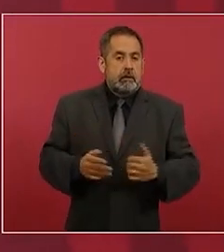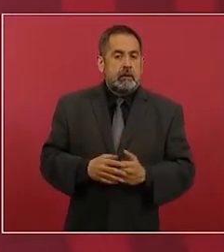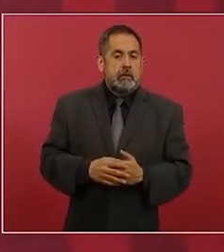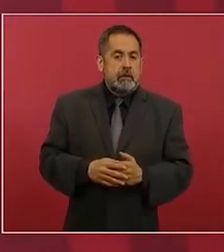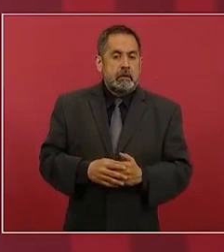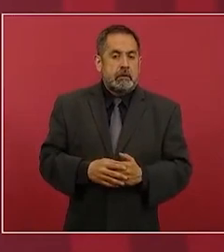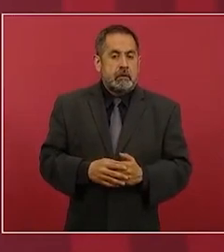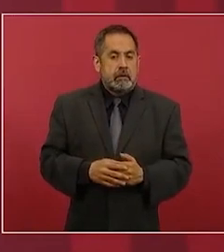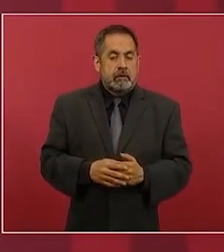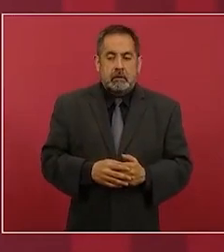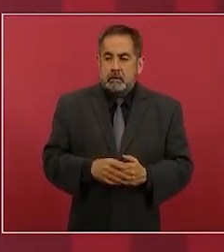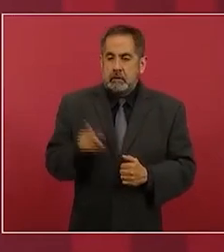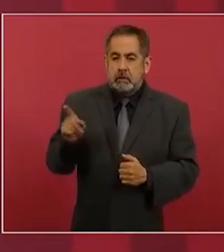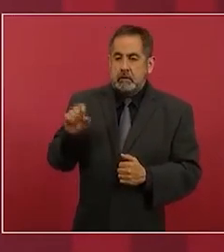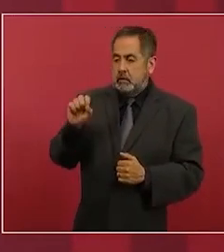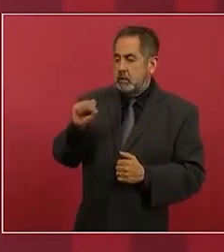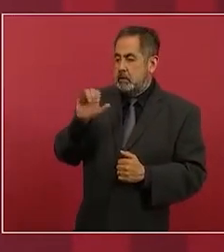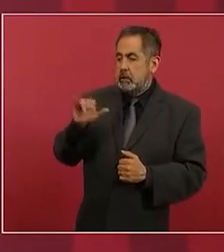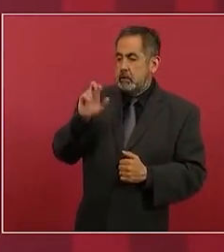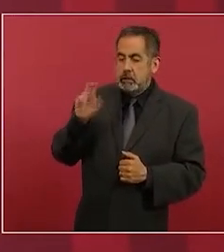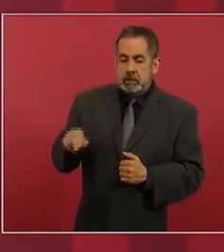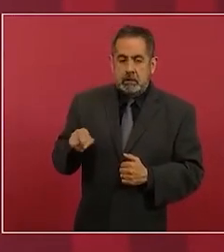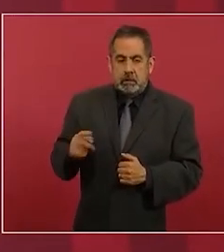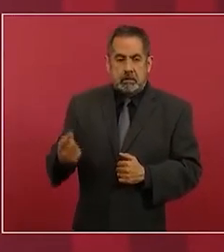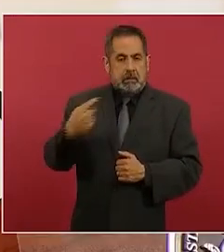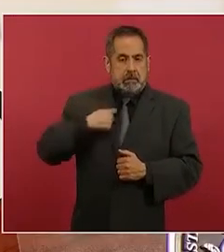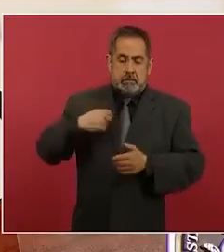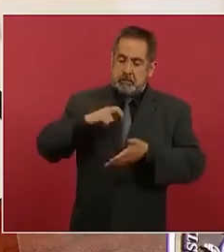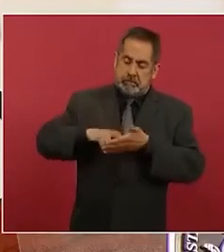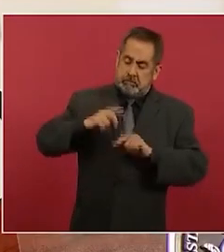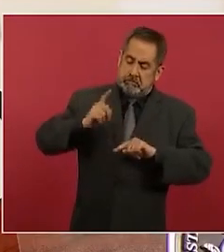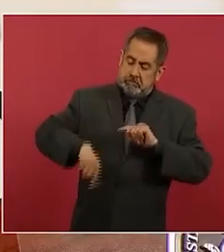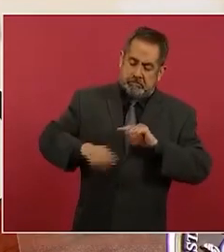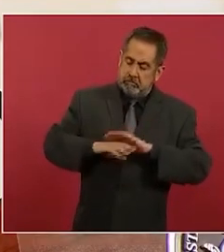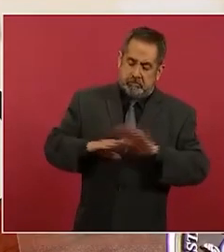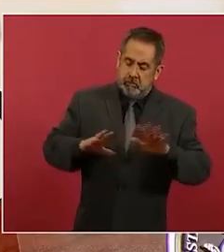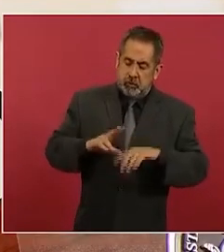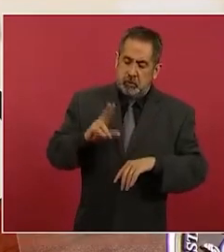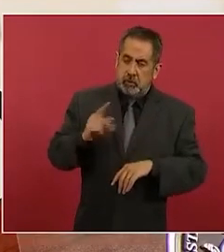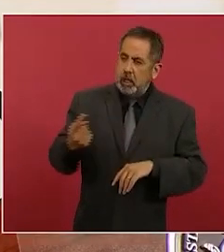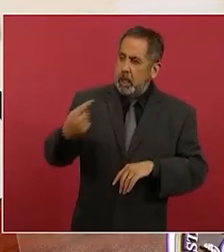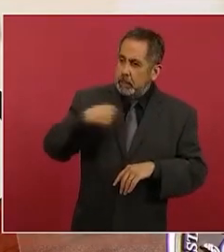la Corte nos corrige la plana